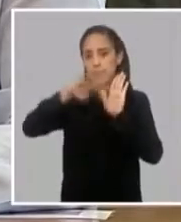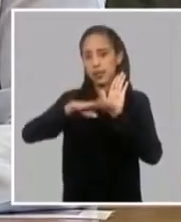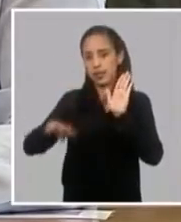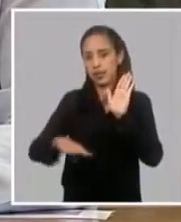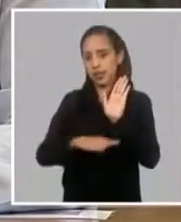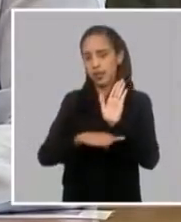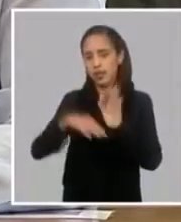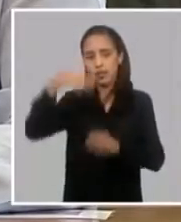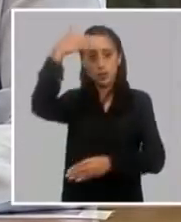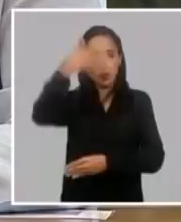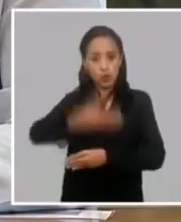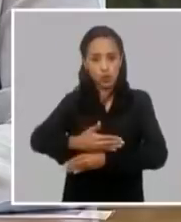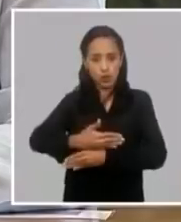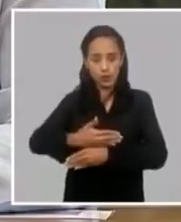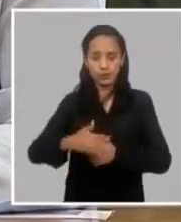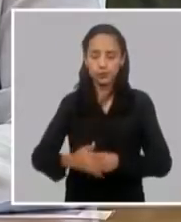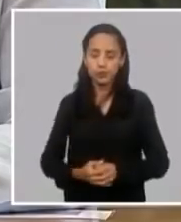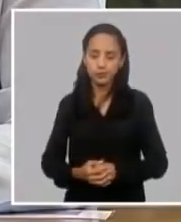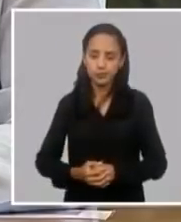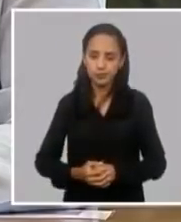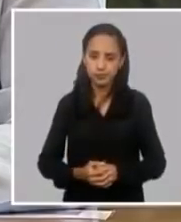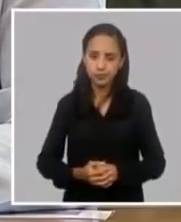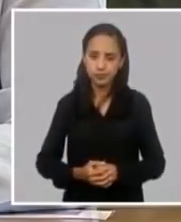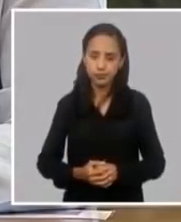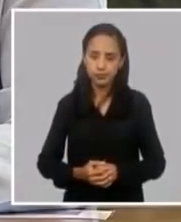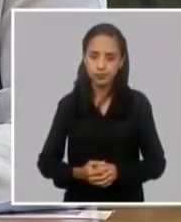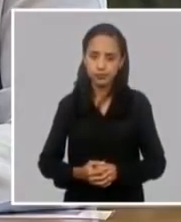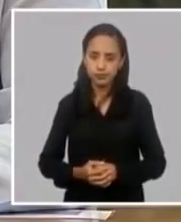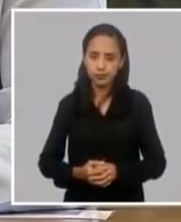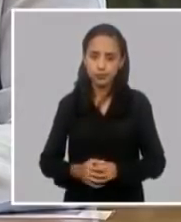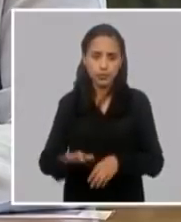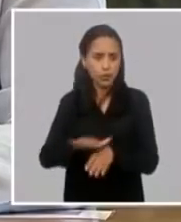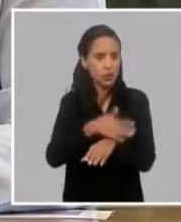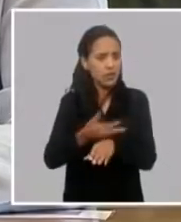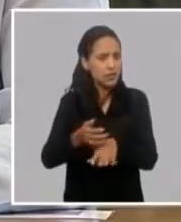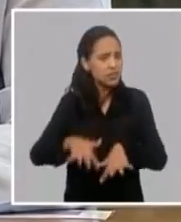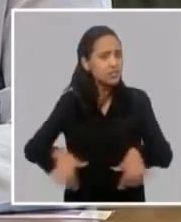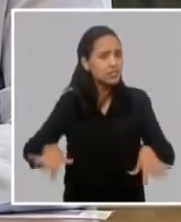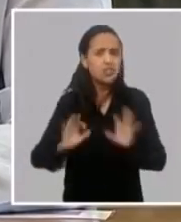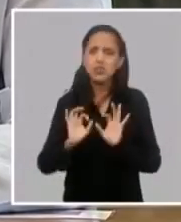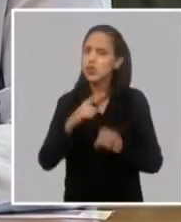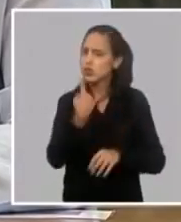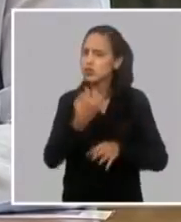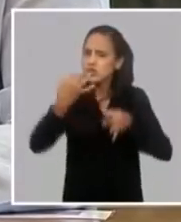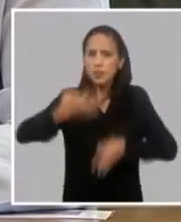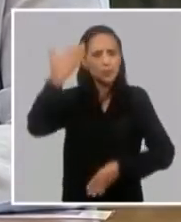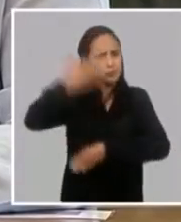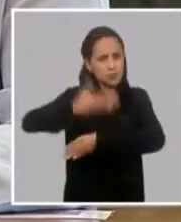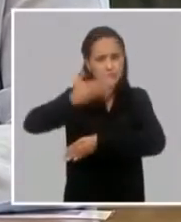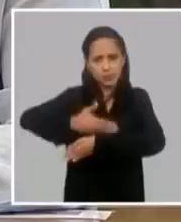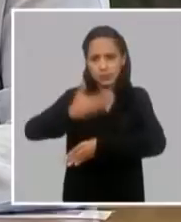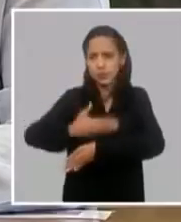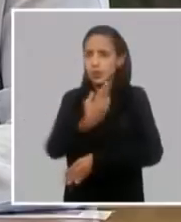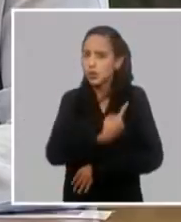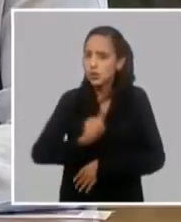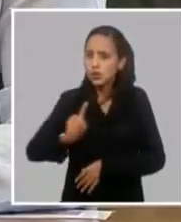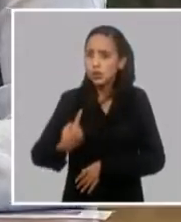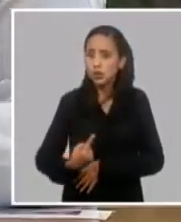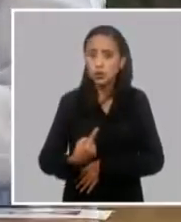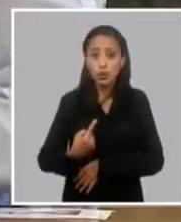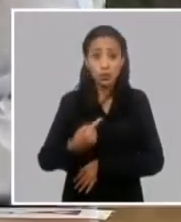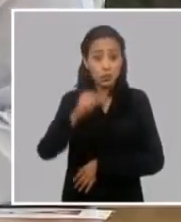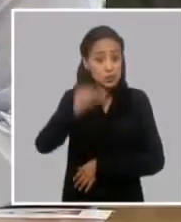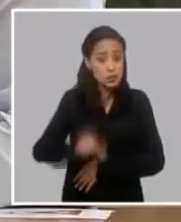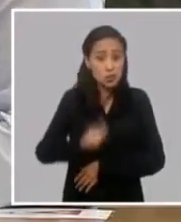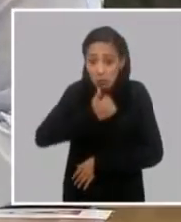Hay una diferencia de contexto. Siempre hemos estado bloqueados. Nosotros somos una generación que ha nacido, ha crecido